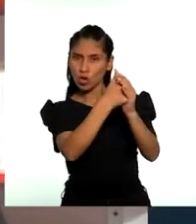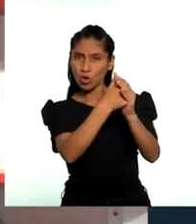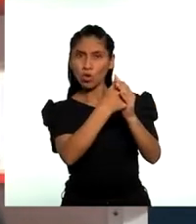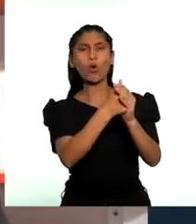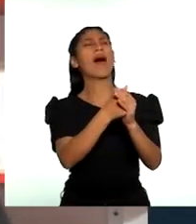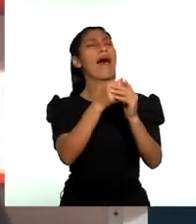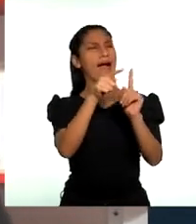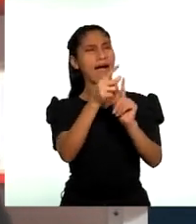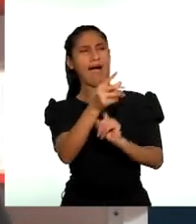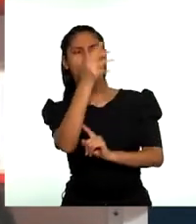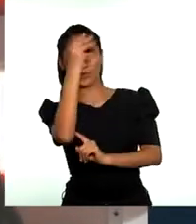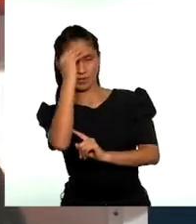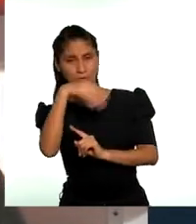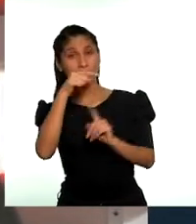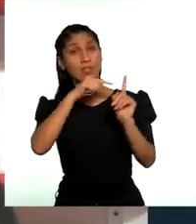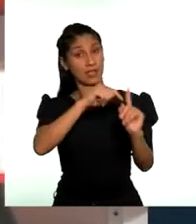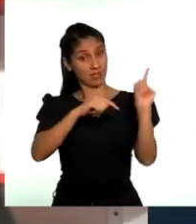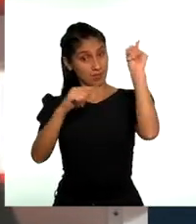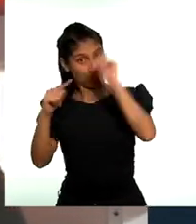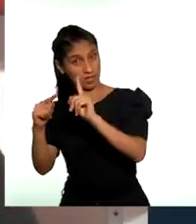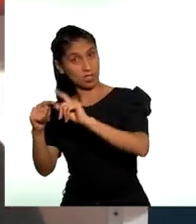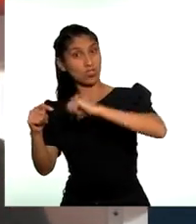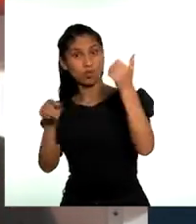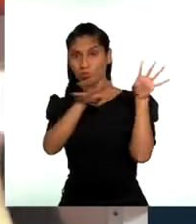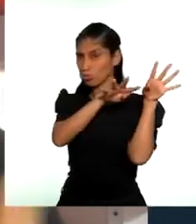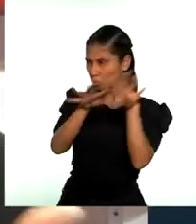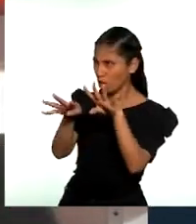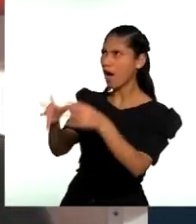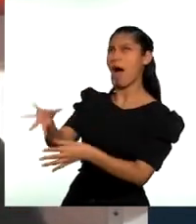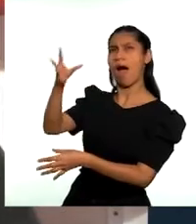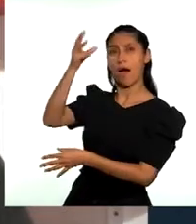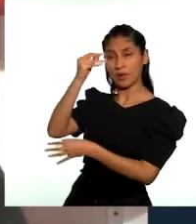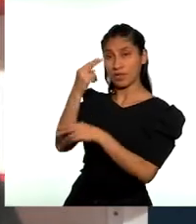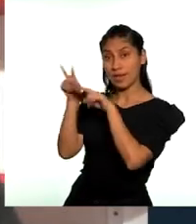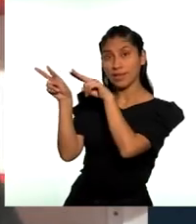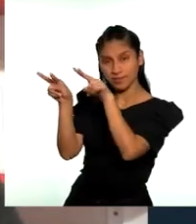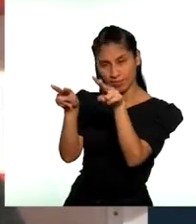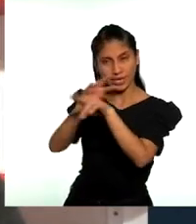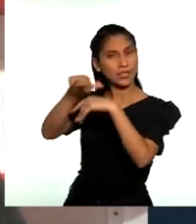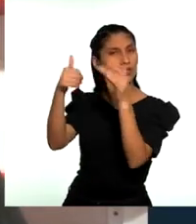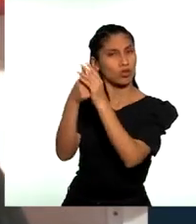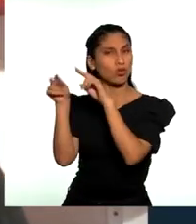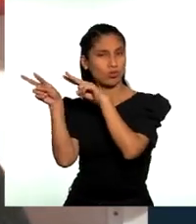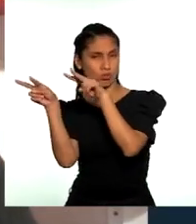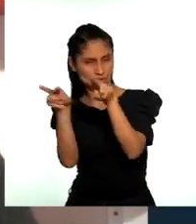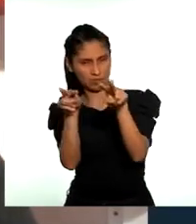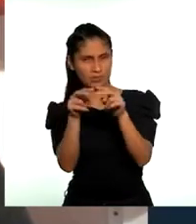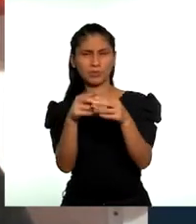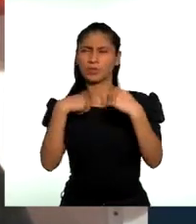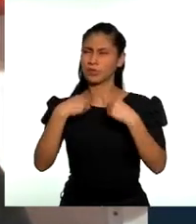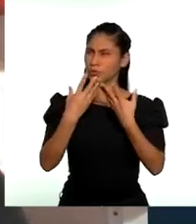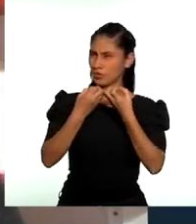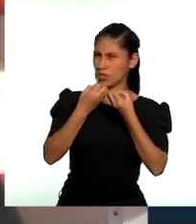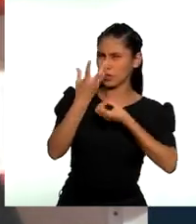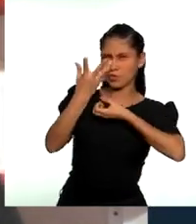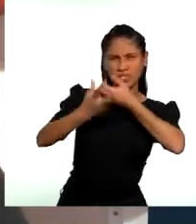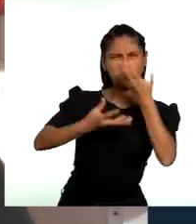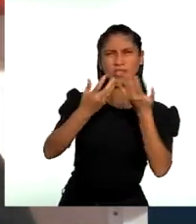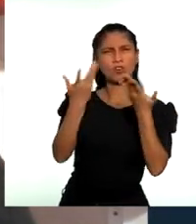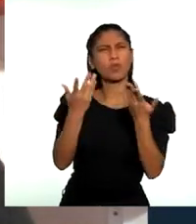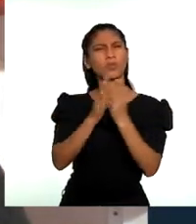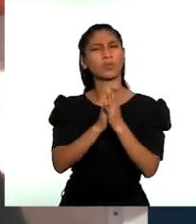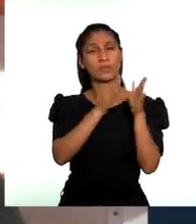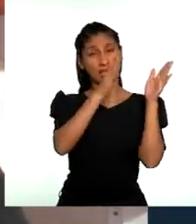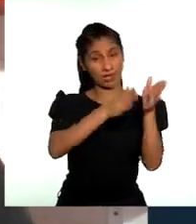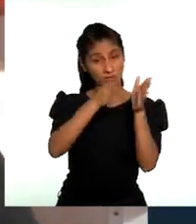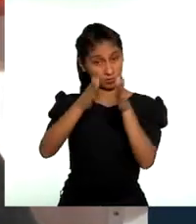Entonces, lo que yo quisiera resaltar es que el funcionamiento de las cuotas a nivel